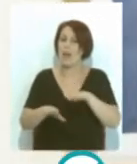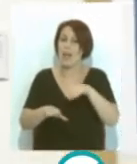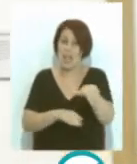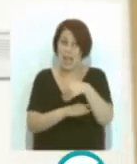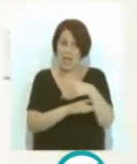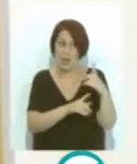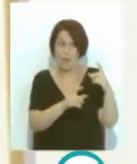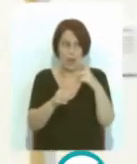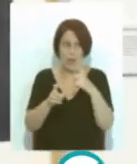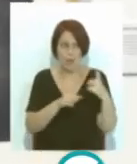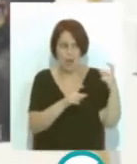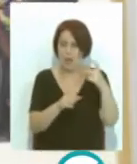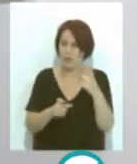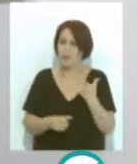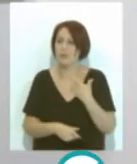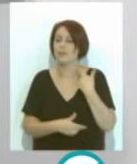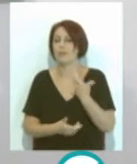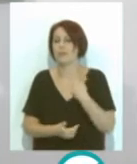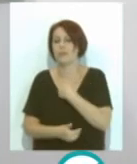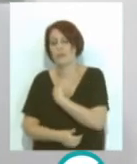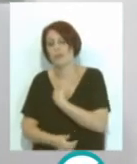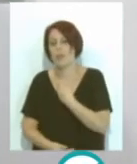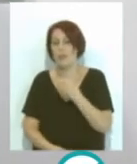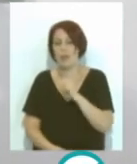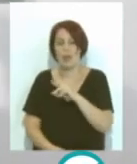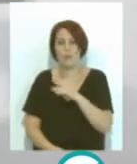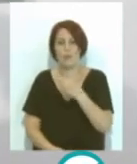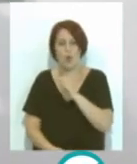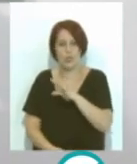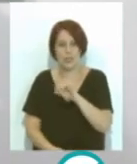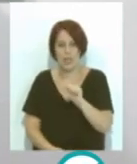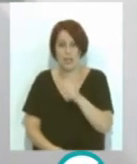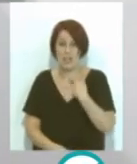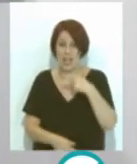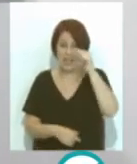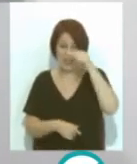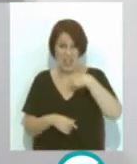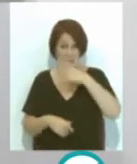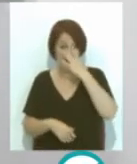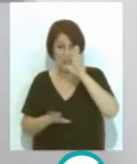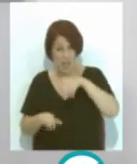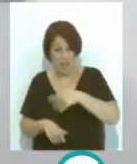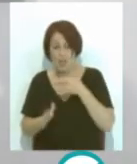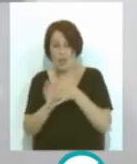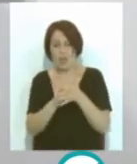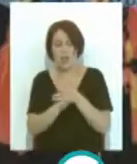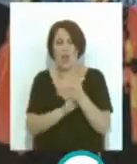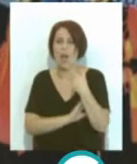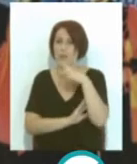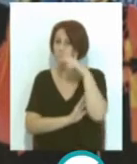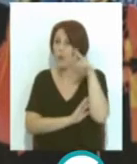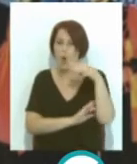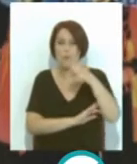calle de la zona por su parte Felipe Barbosa de la Cátedra de Carnaval de Cádiz ha explicado que la exposición de